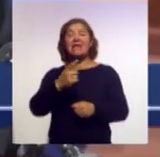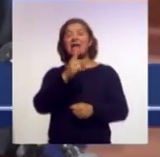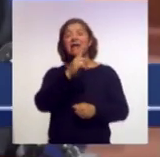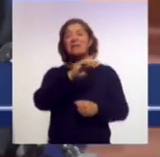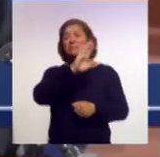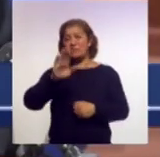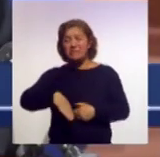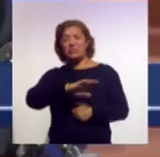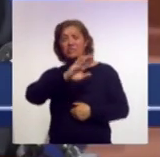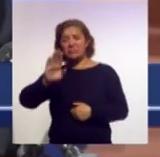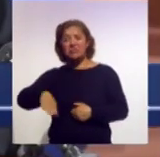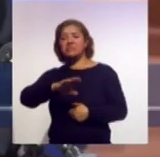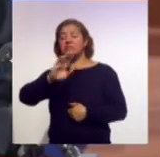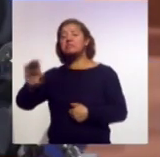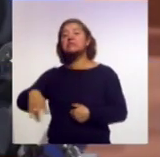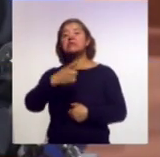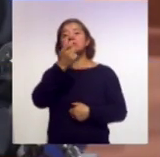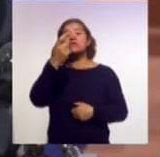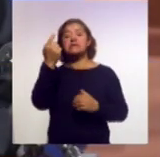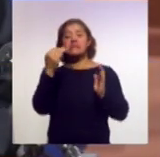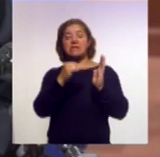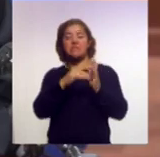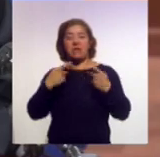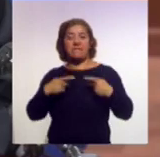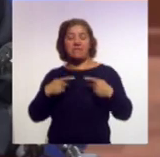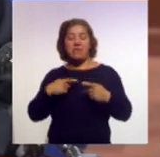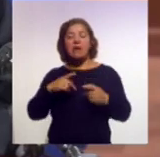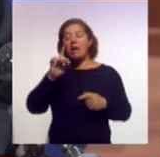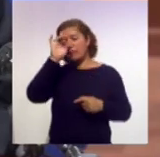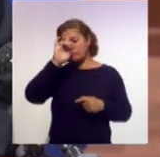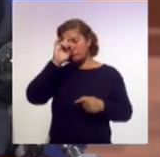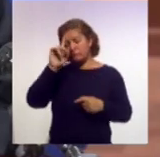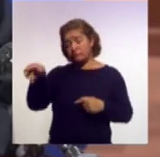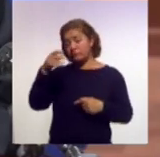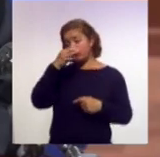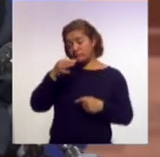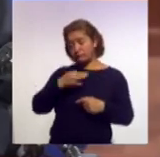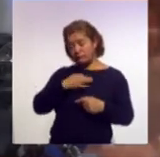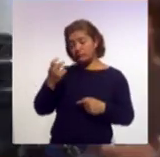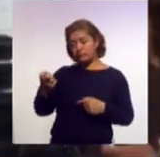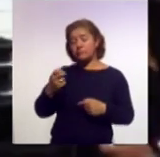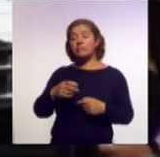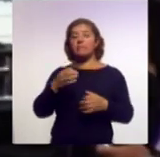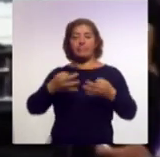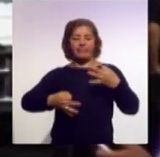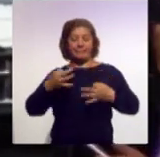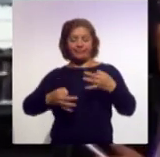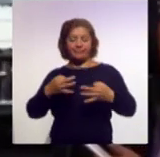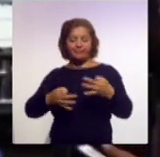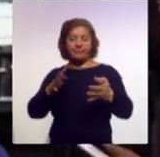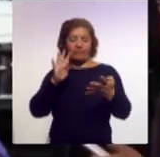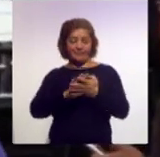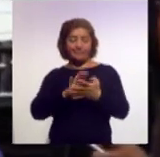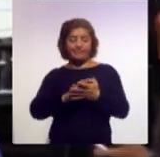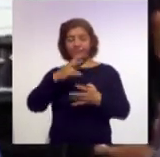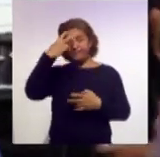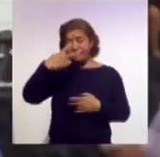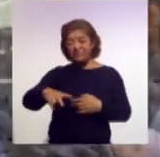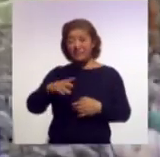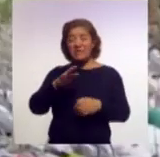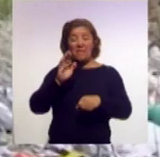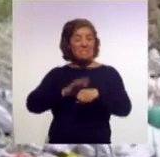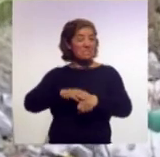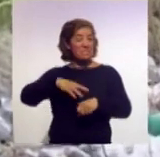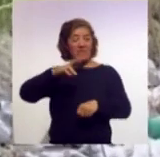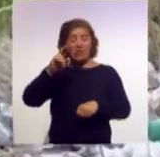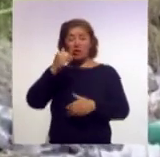.000 habitantes. De acuerdo con un estudio del Consejo Ciudadano para la Seguridad Pública y la Justicia Penal, México es el país con el mayor